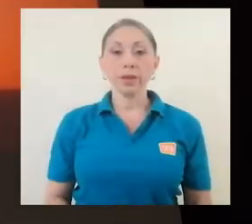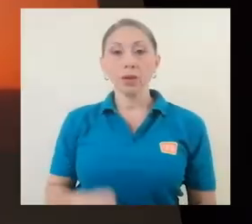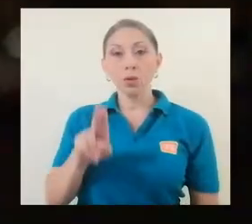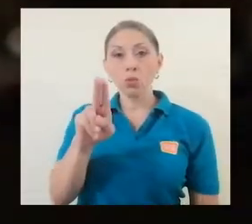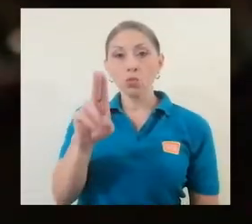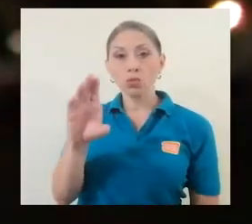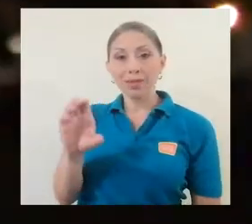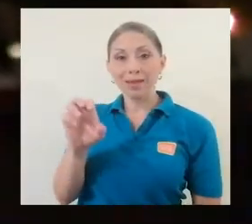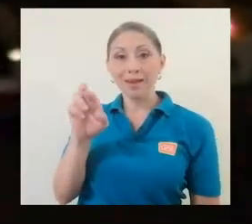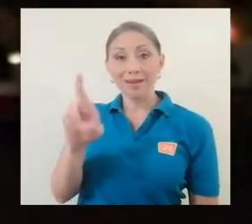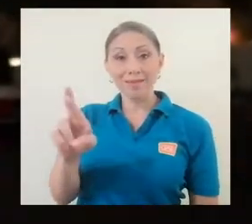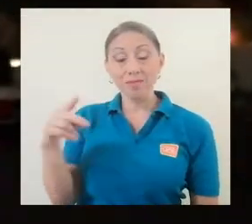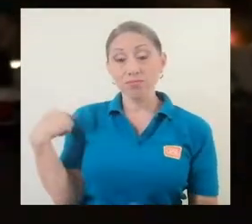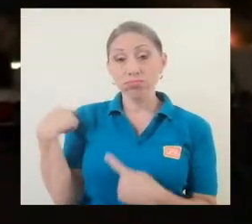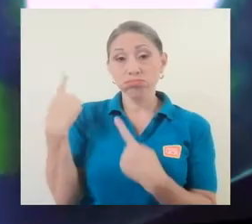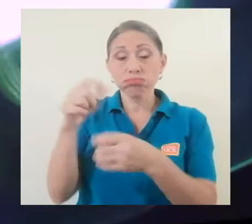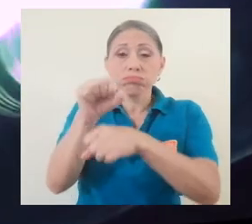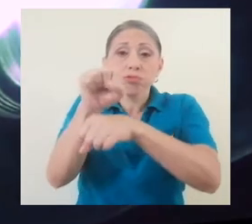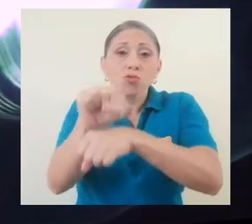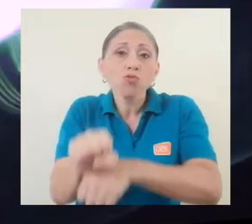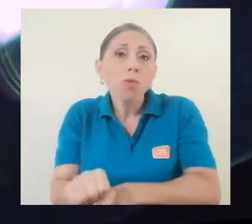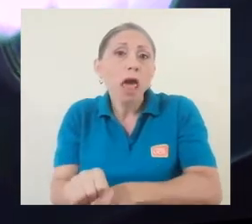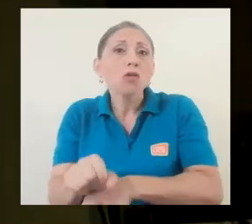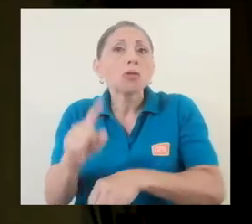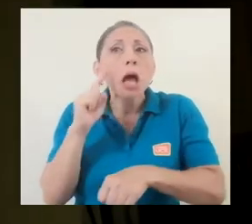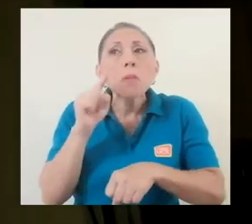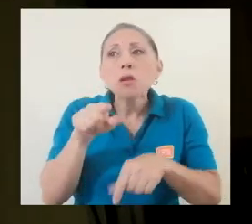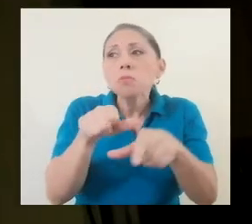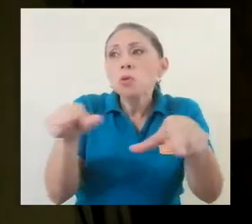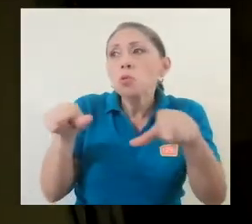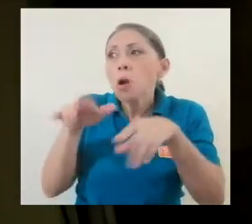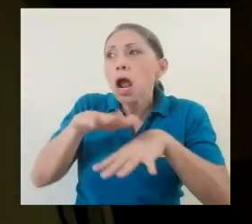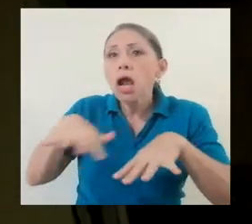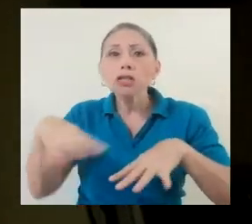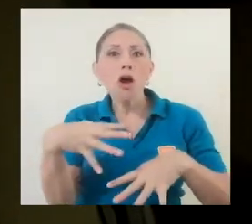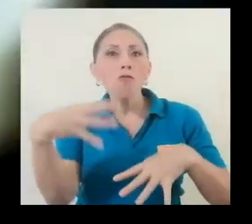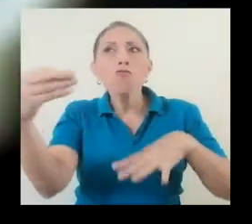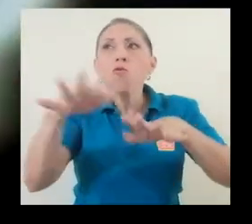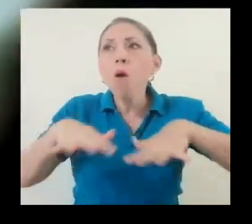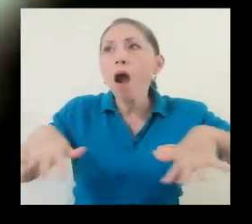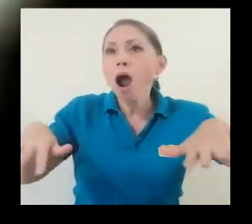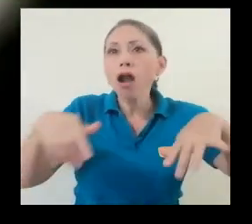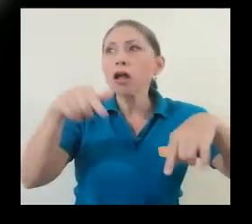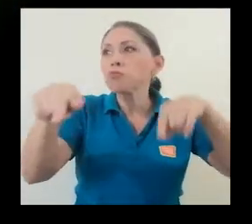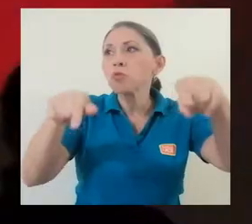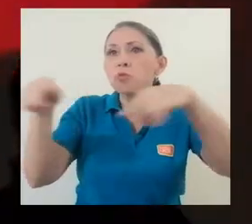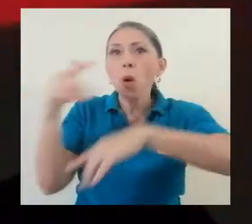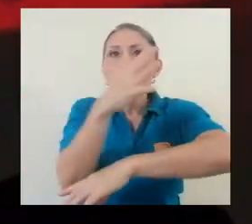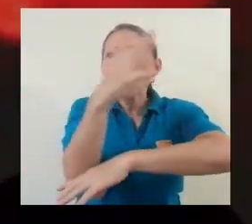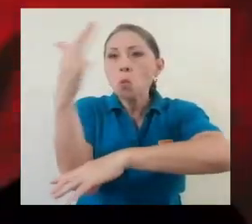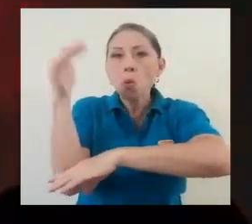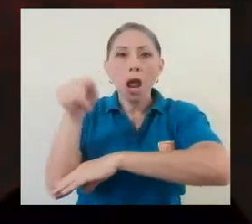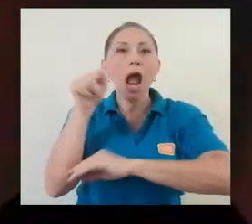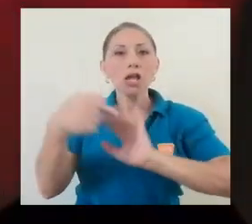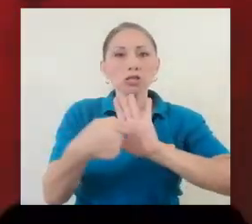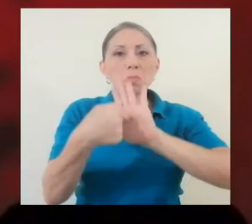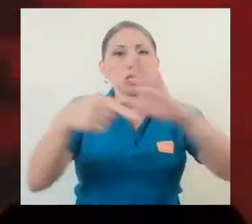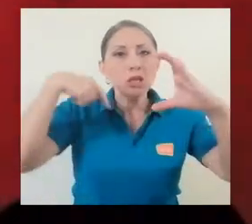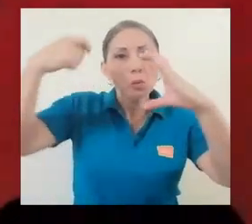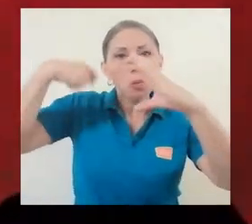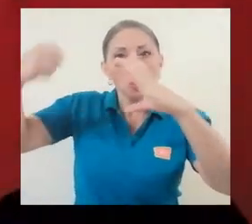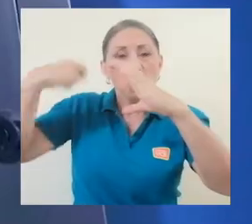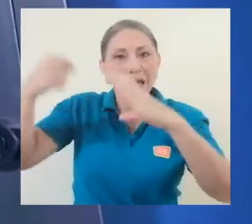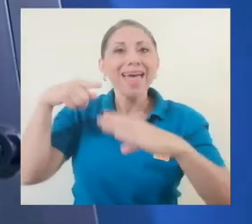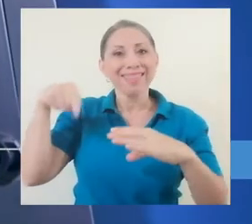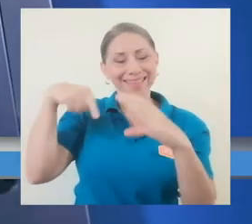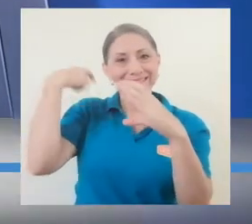En la UCR estábamos acostumbrados a ver espacios al aire libre donde se proyectaban las presentaciones audiovisuales por